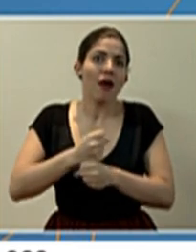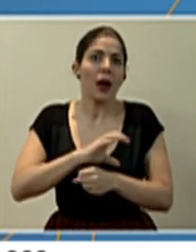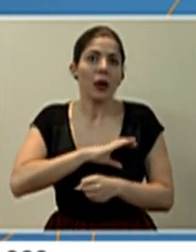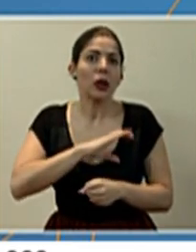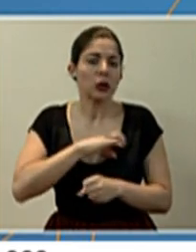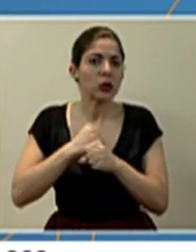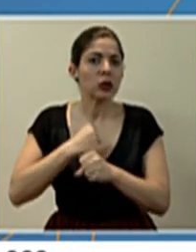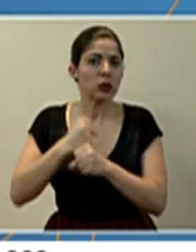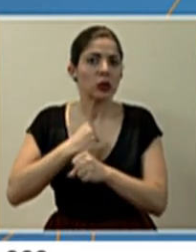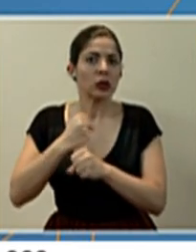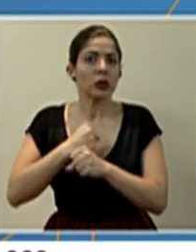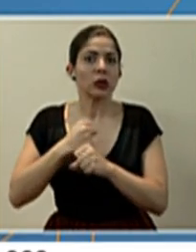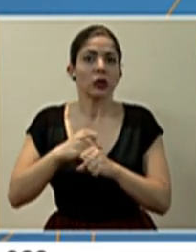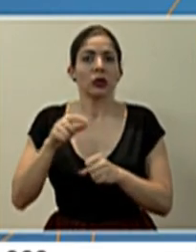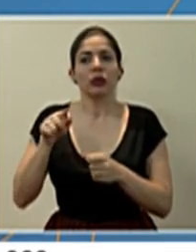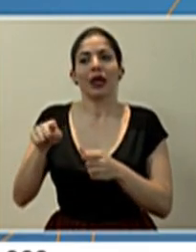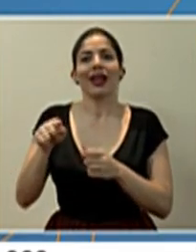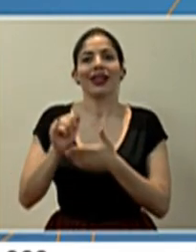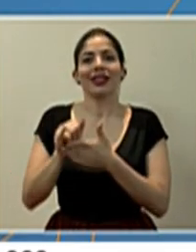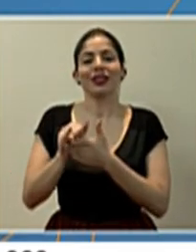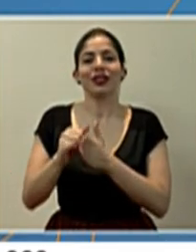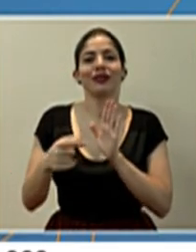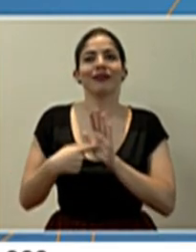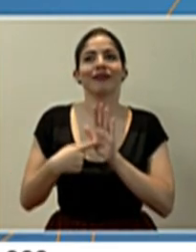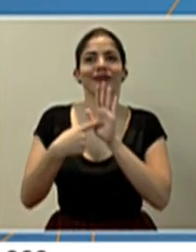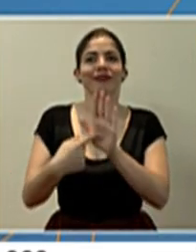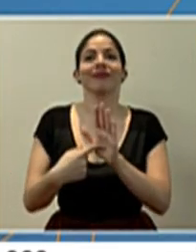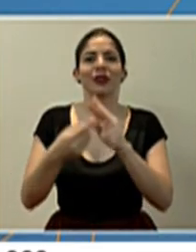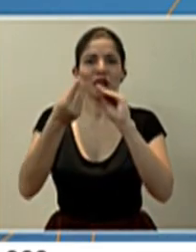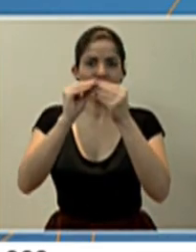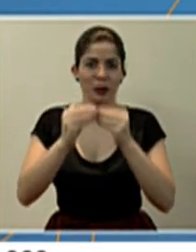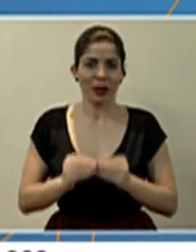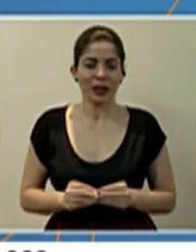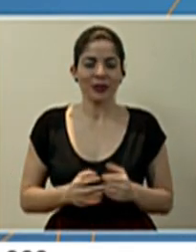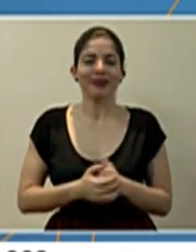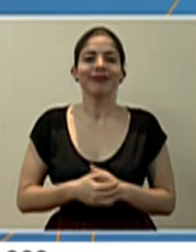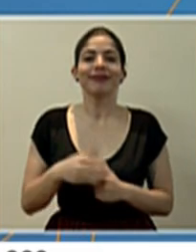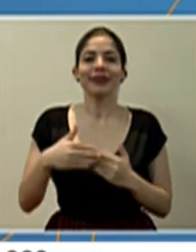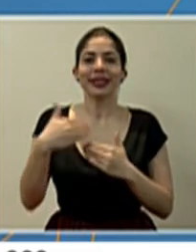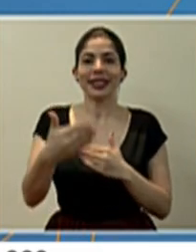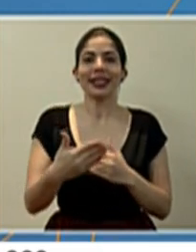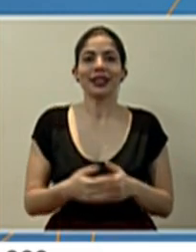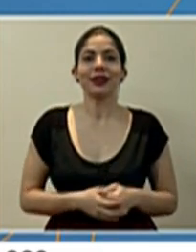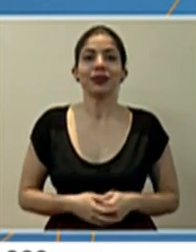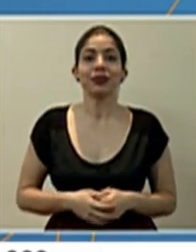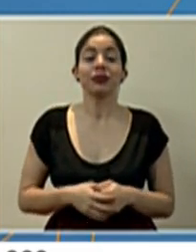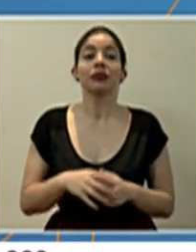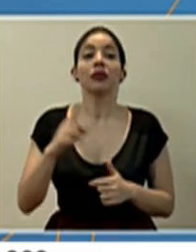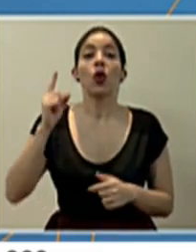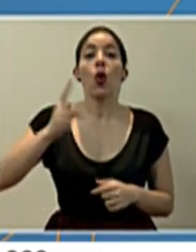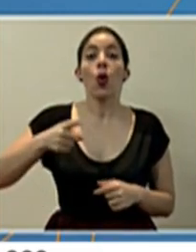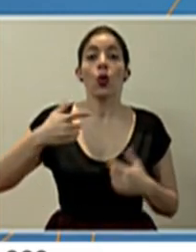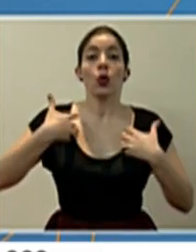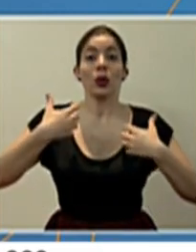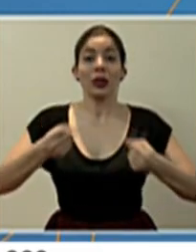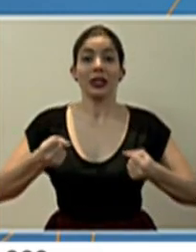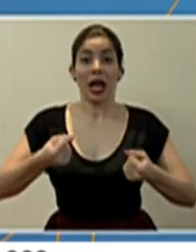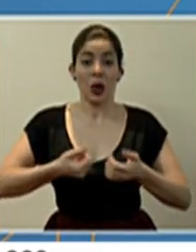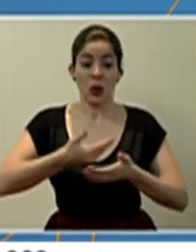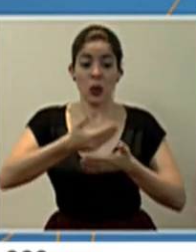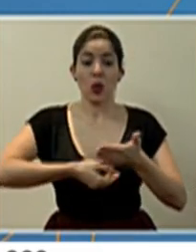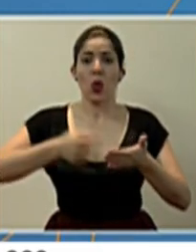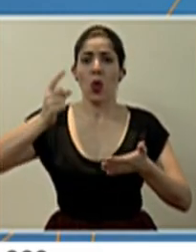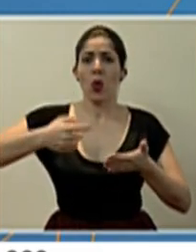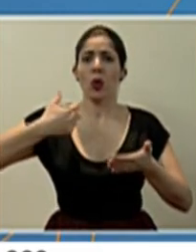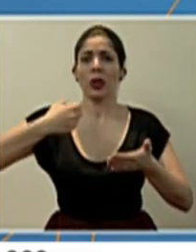y esto lo denotan los números. Siguiente. Bueno, las órdenes sanitarias. Estas son